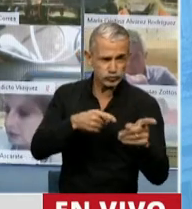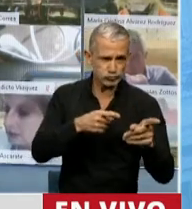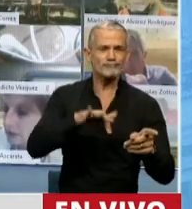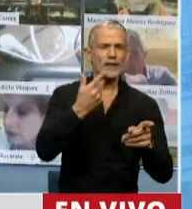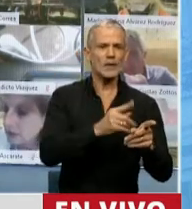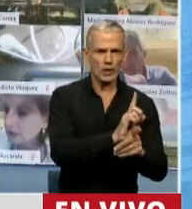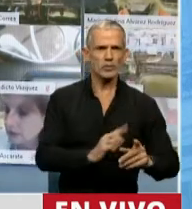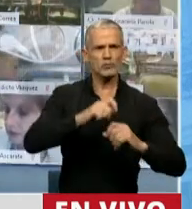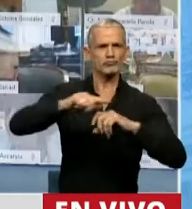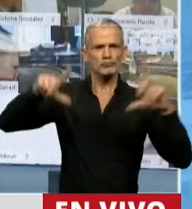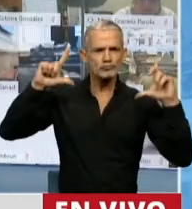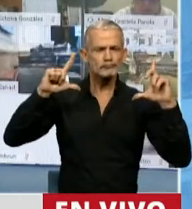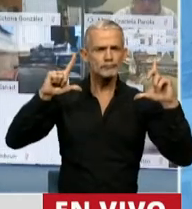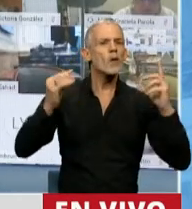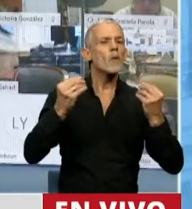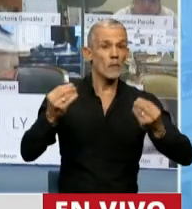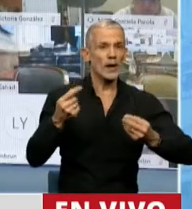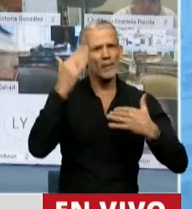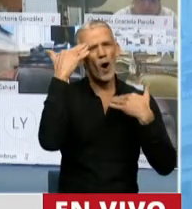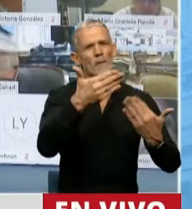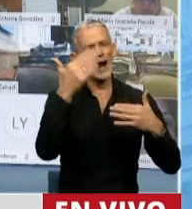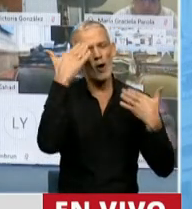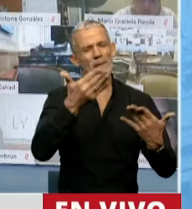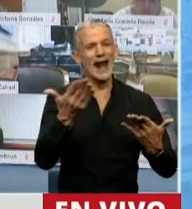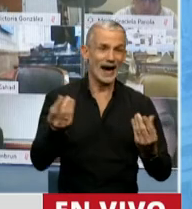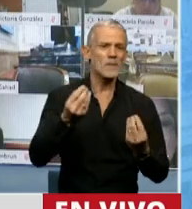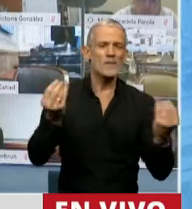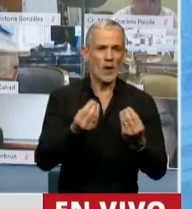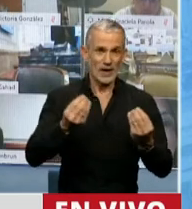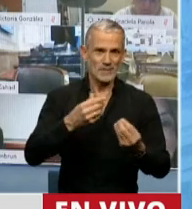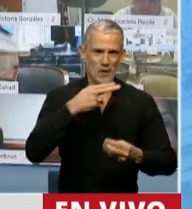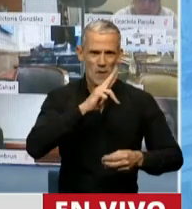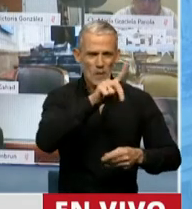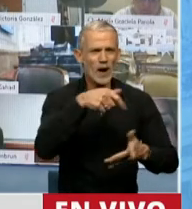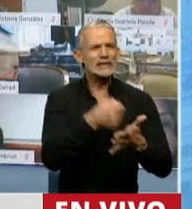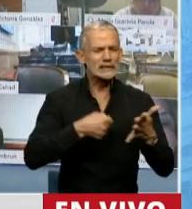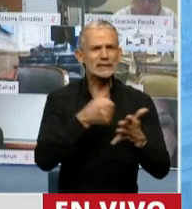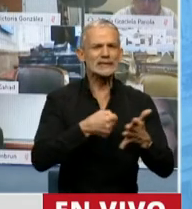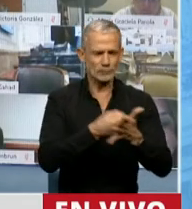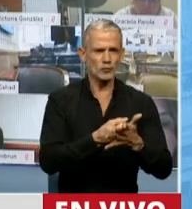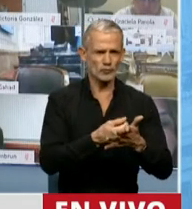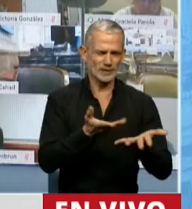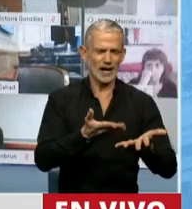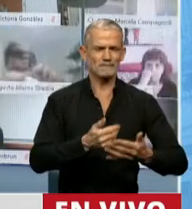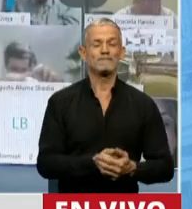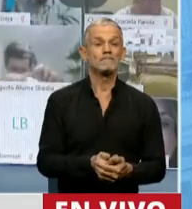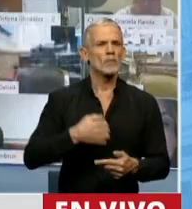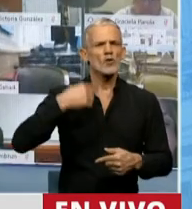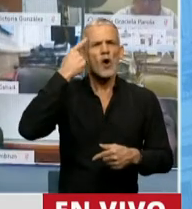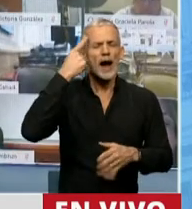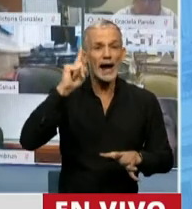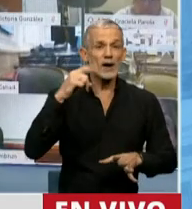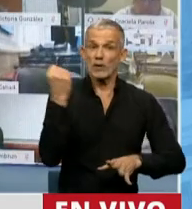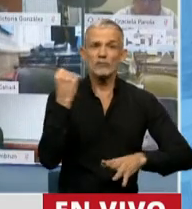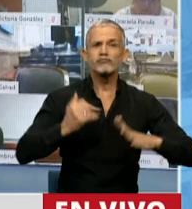centro de la atención nuestra, de los homenajes y del honoris causa por su consecuencia en esta lucha. Creo que es